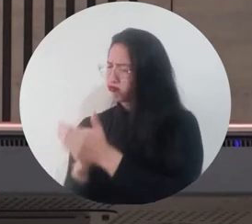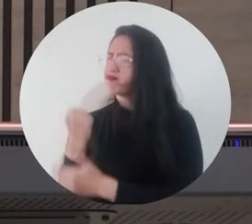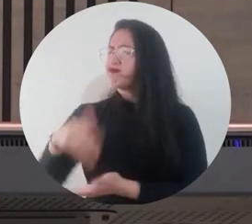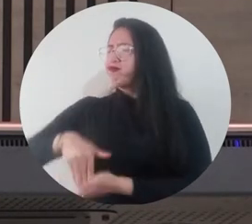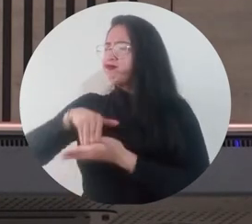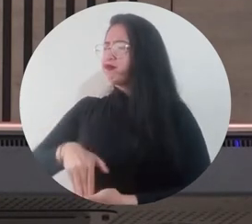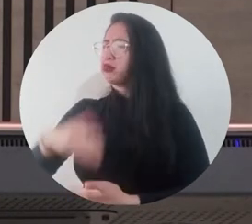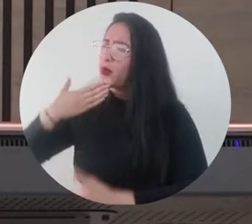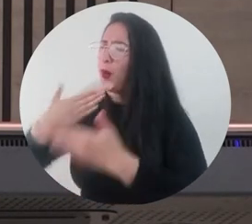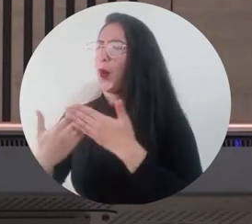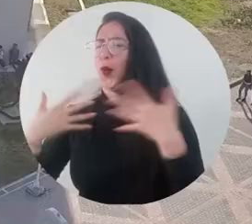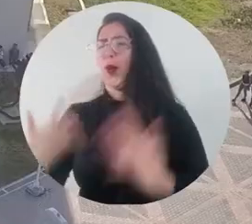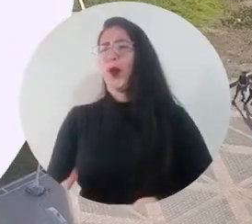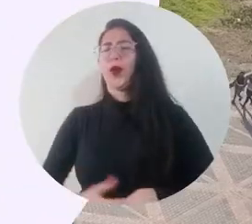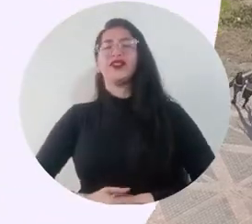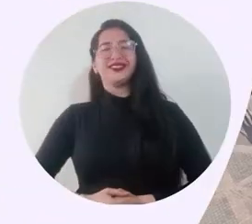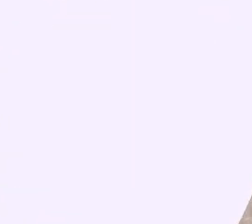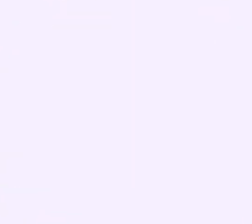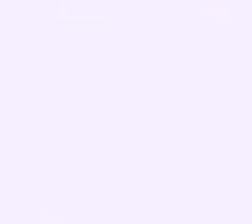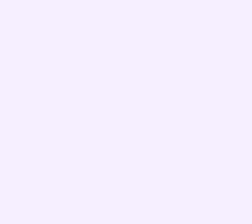y por no darse por vencidas